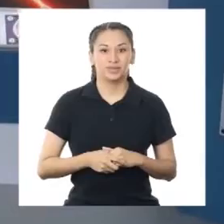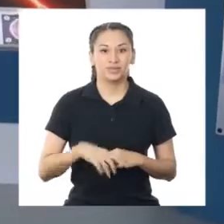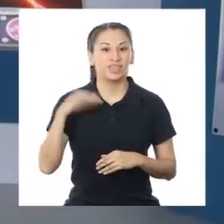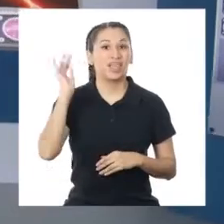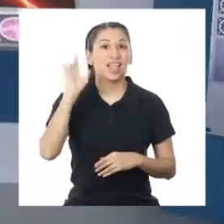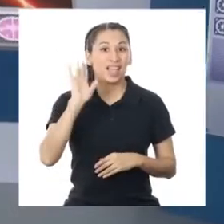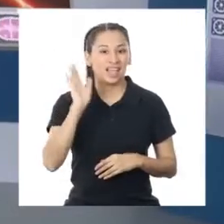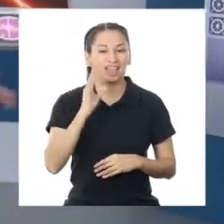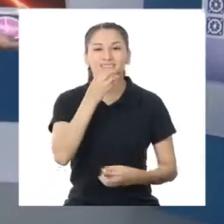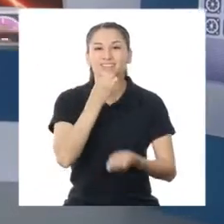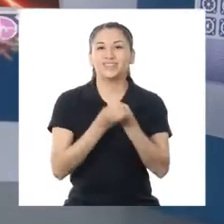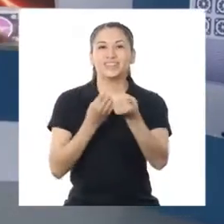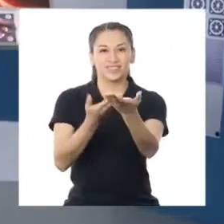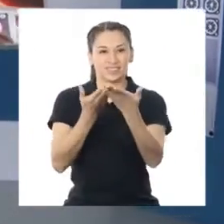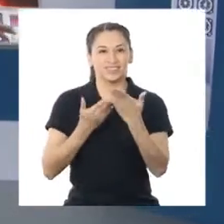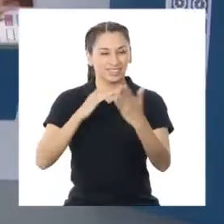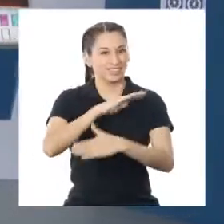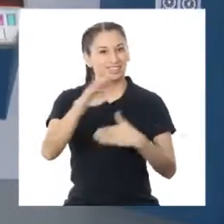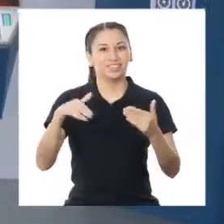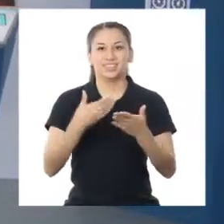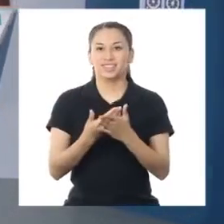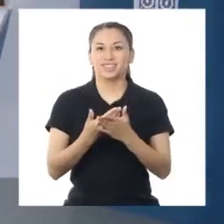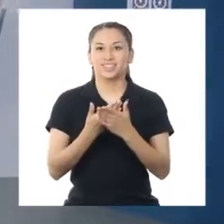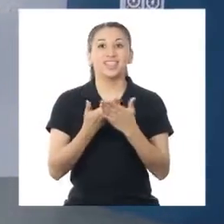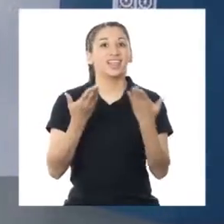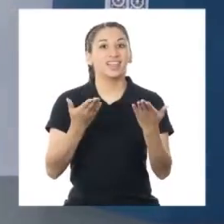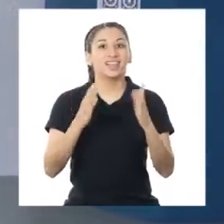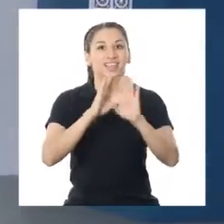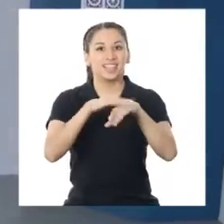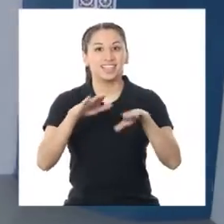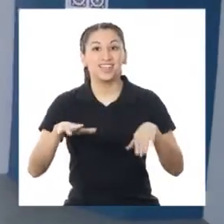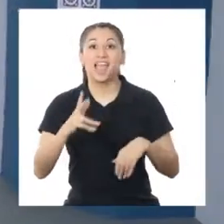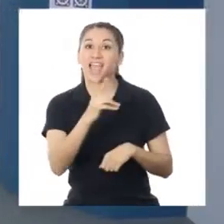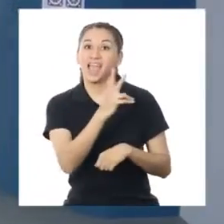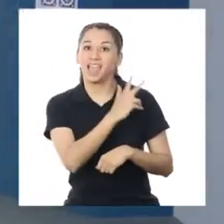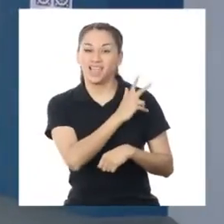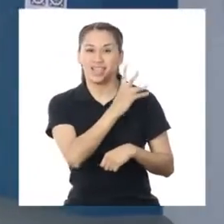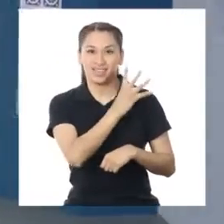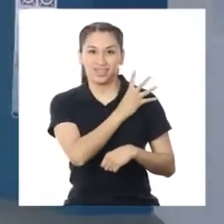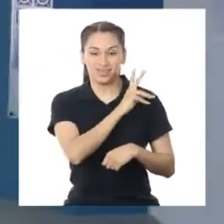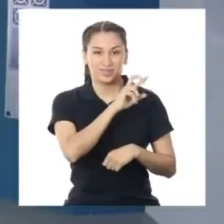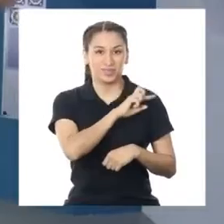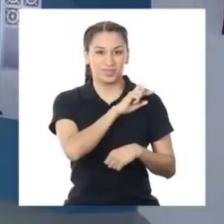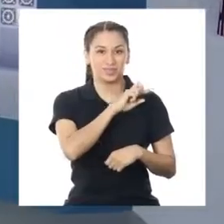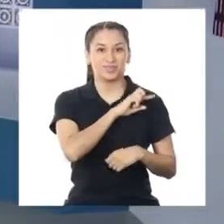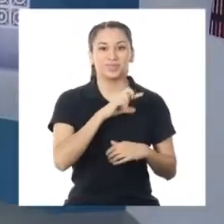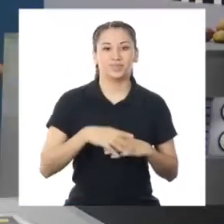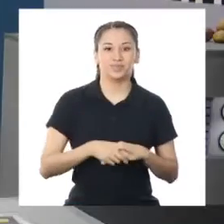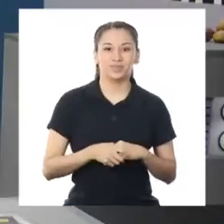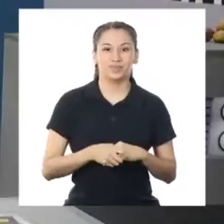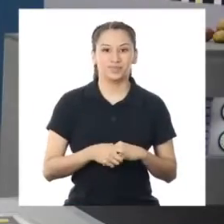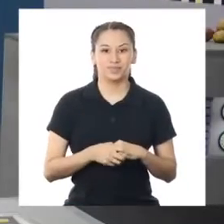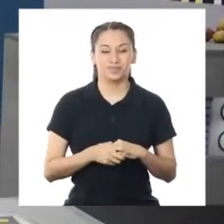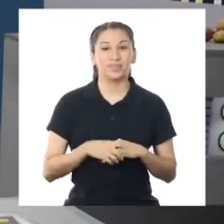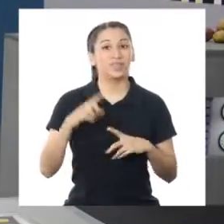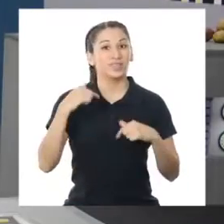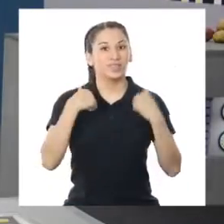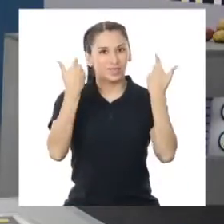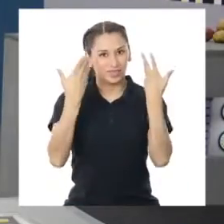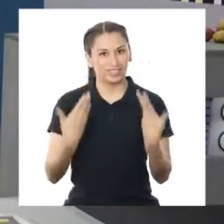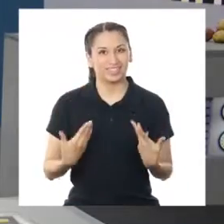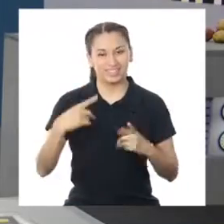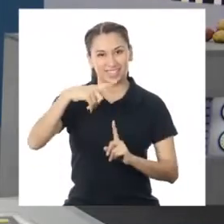¡Hola! Bienvenidas y bienvenidos, chicas y chicos de tercero y cuarto de primaria. Yo